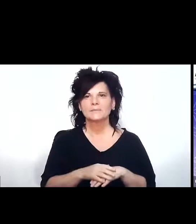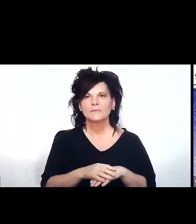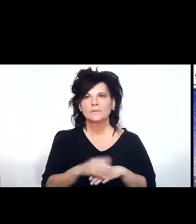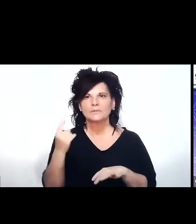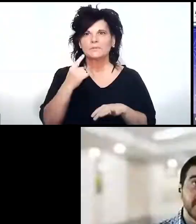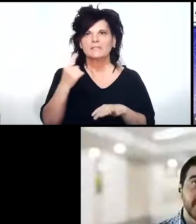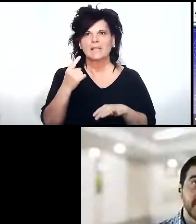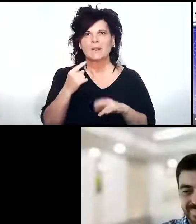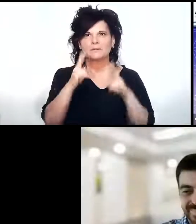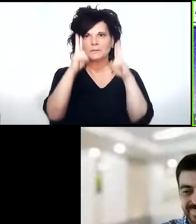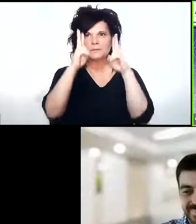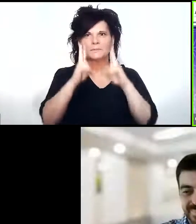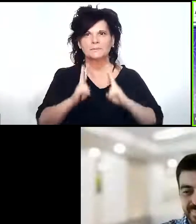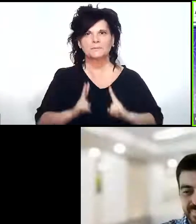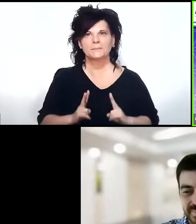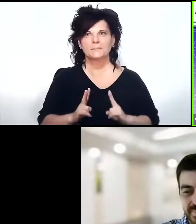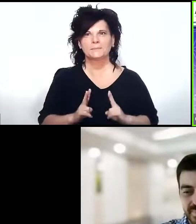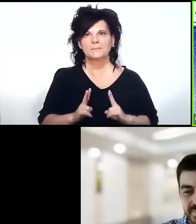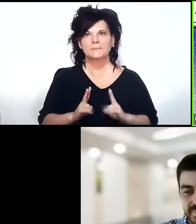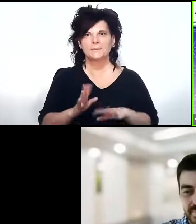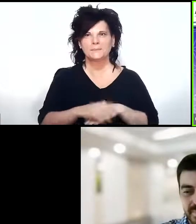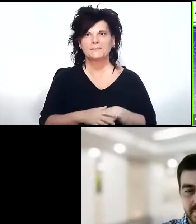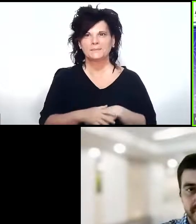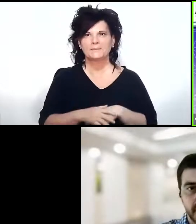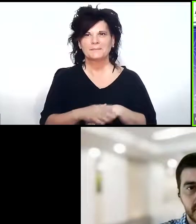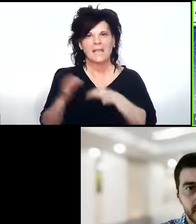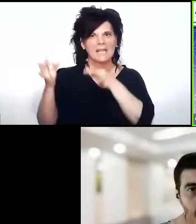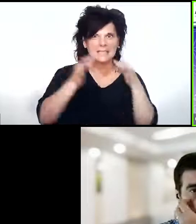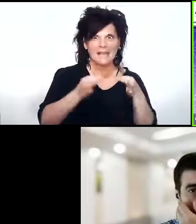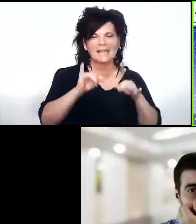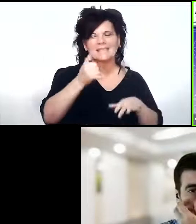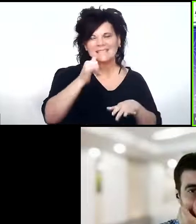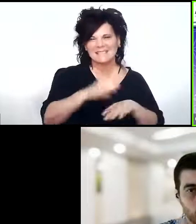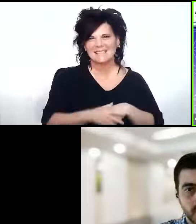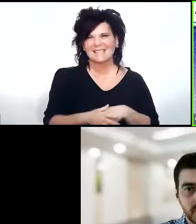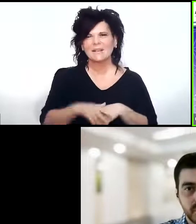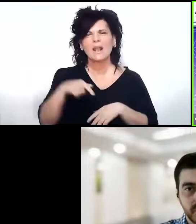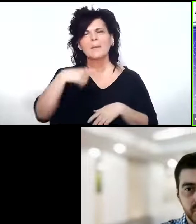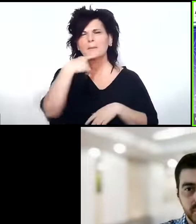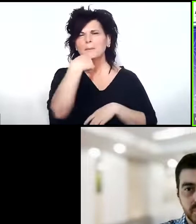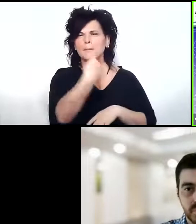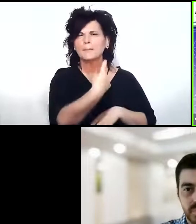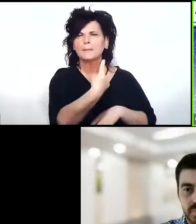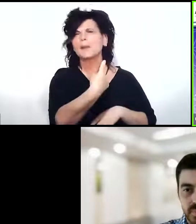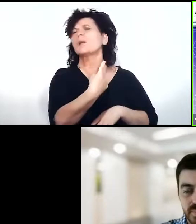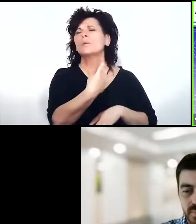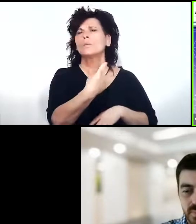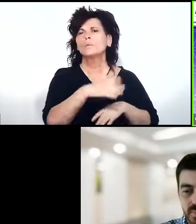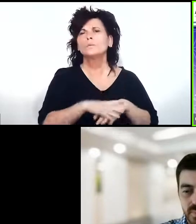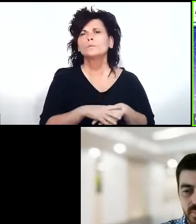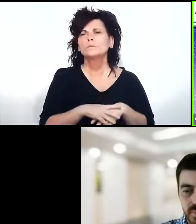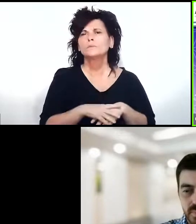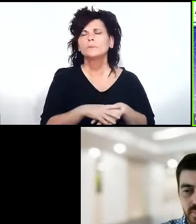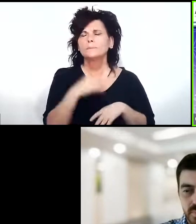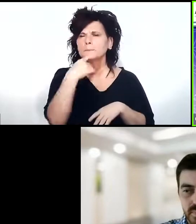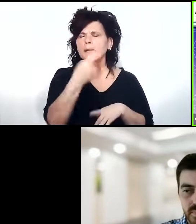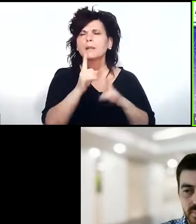hola ah bueno bueno ya llegaste eso es bueno acá consultan y es una pregunta que también